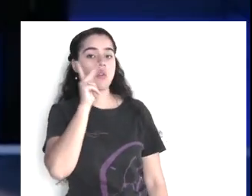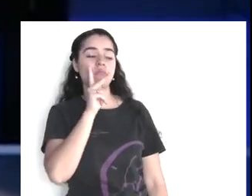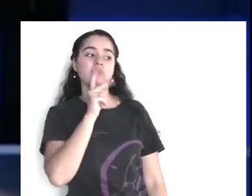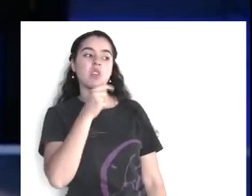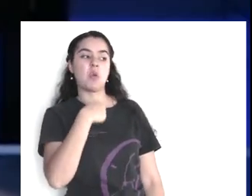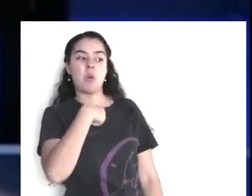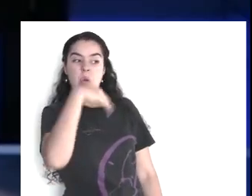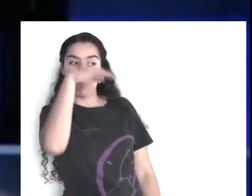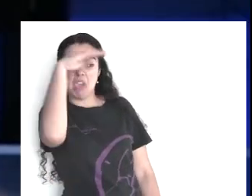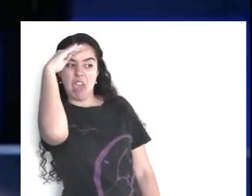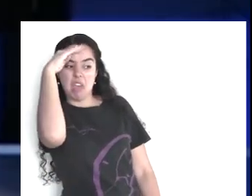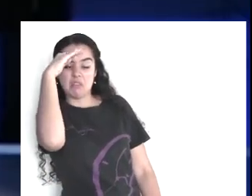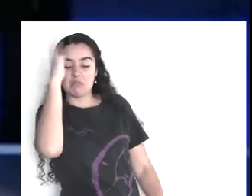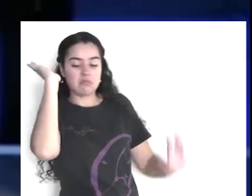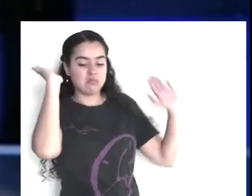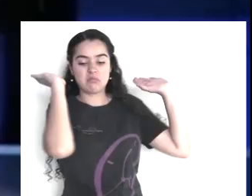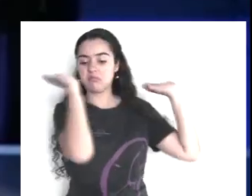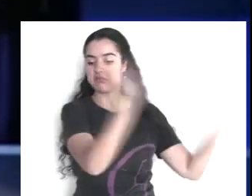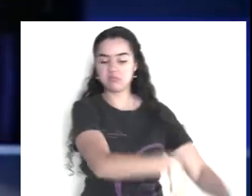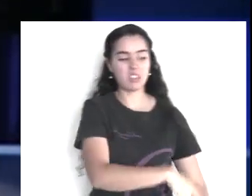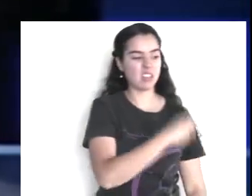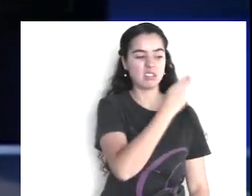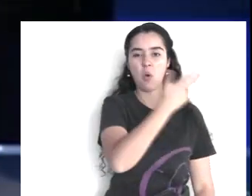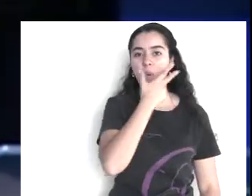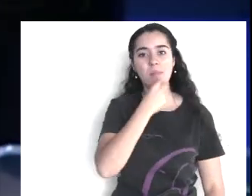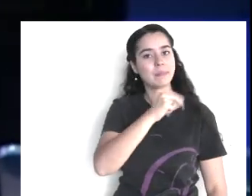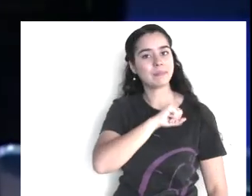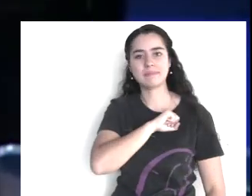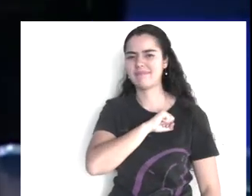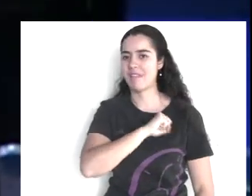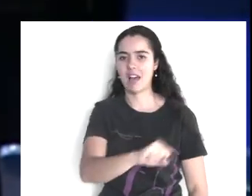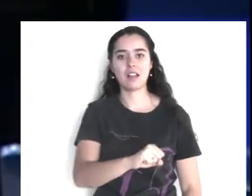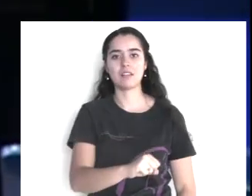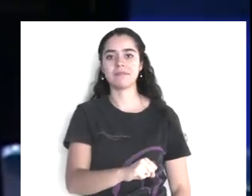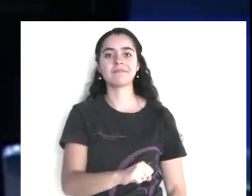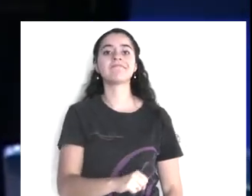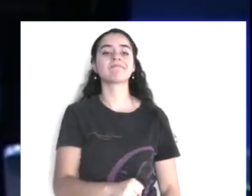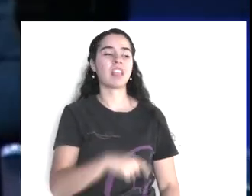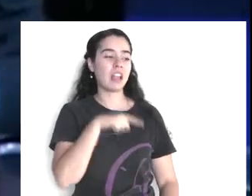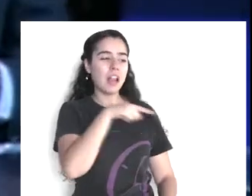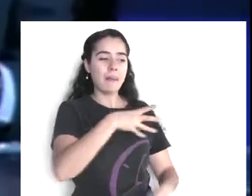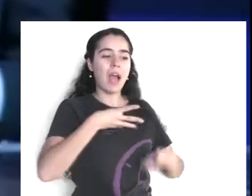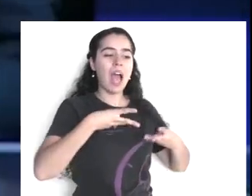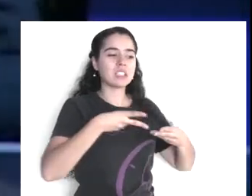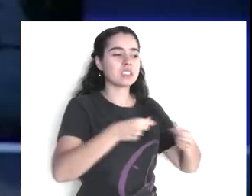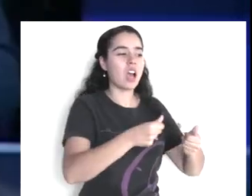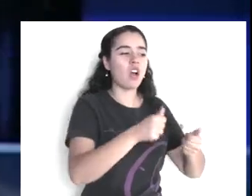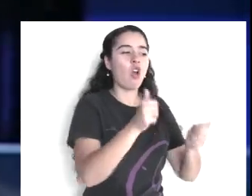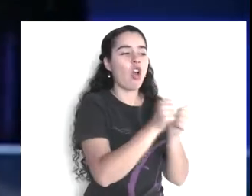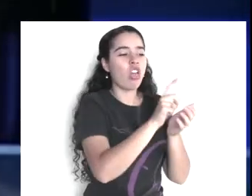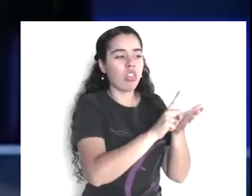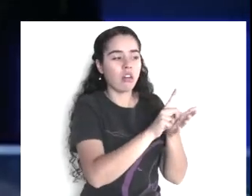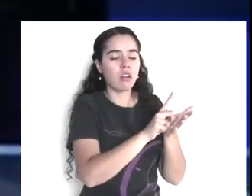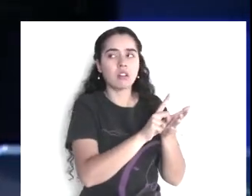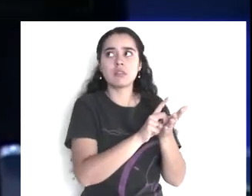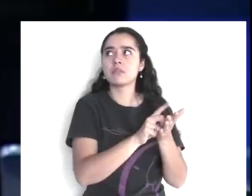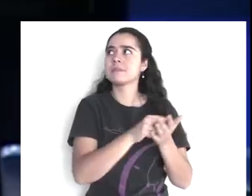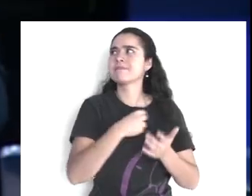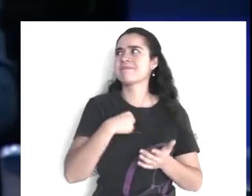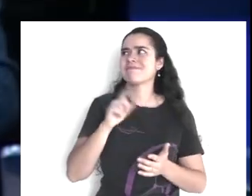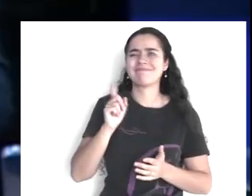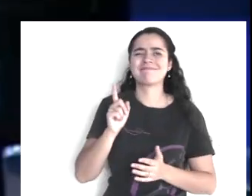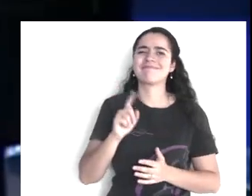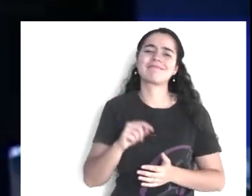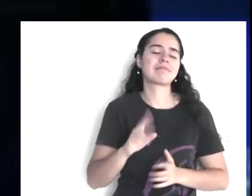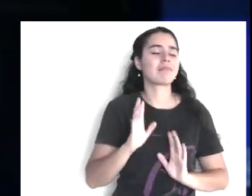como la gente, desperdicia, iba ahí, diciendo un montón de cosas, entonces, el hombre, se mete a un tipo, Oxxo,